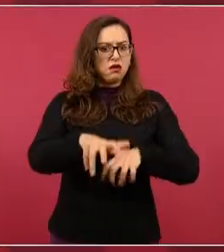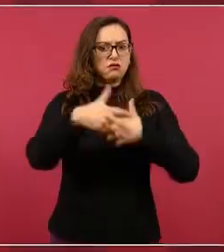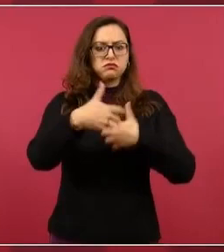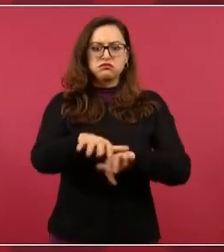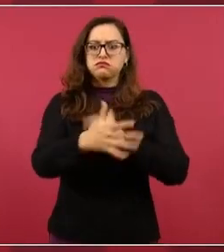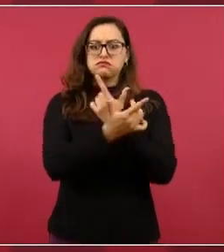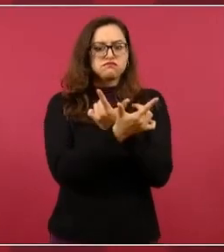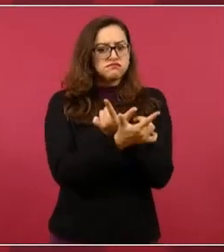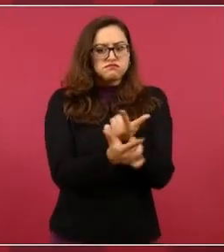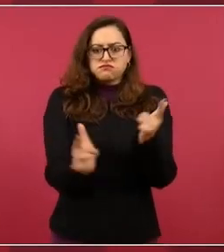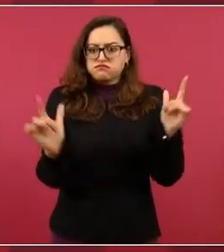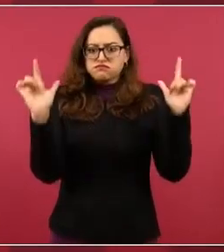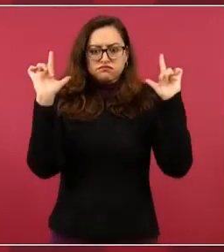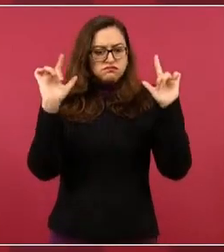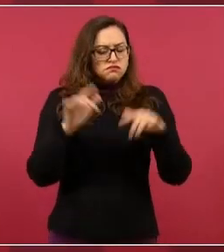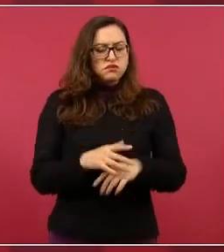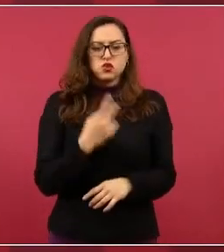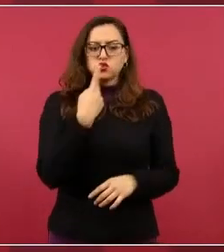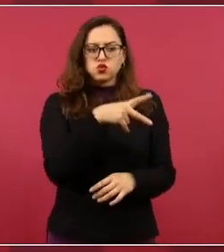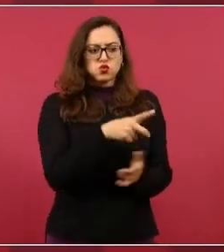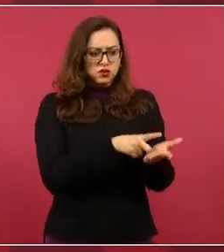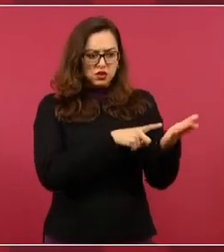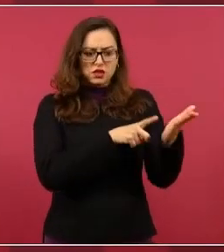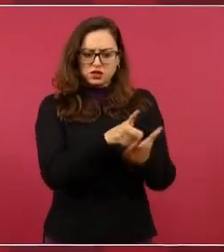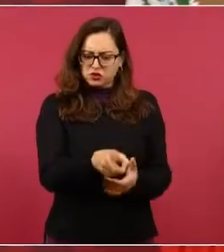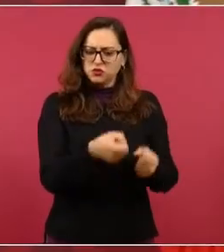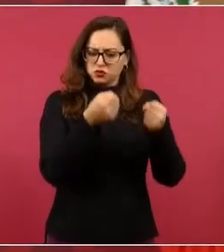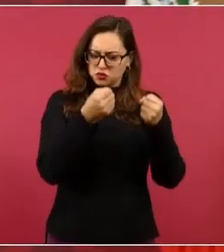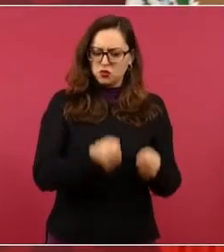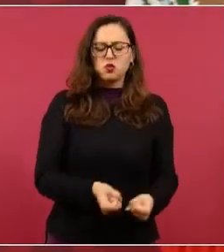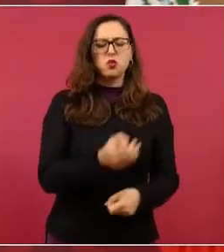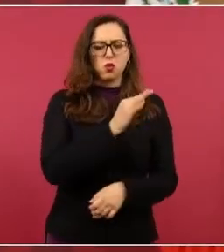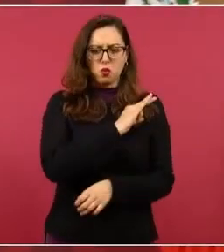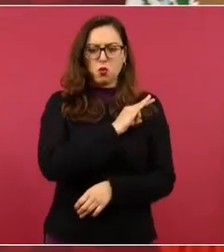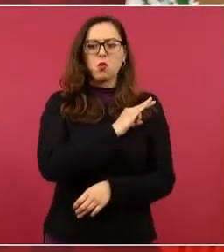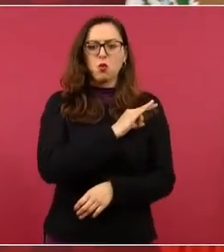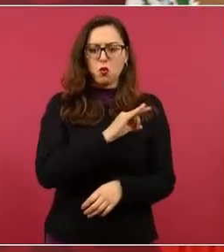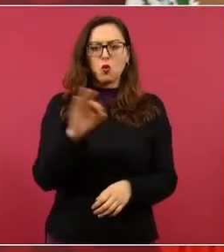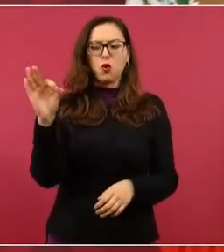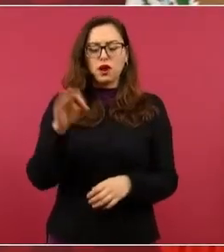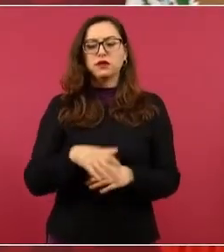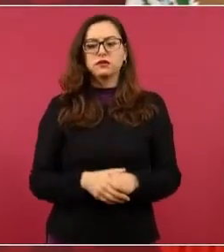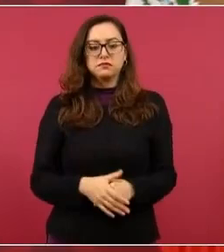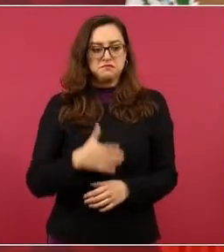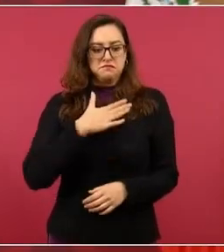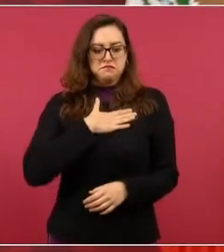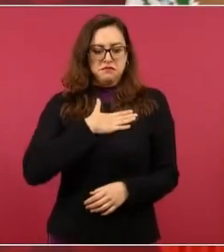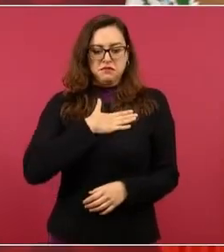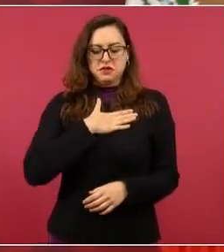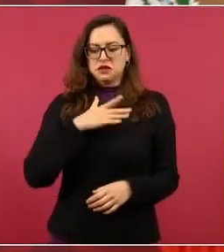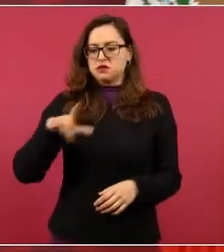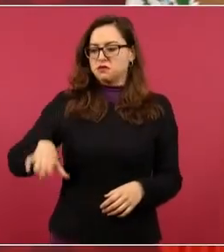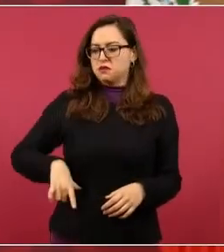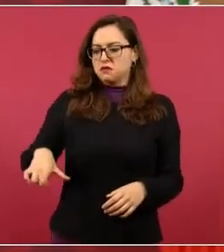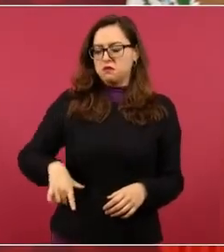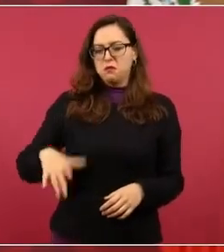Y nosotros tenemos la obligación de garantizar las libertades y el derecho a disentir.